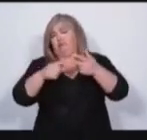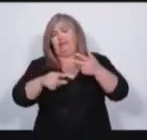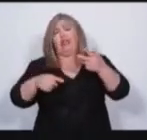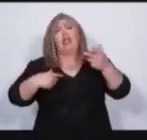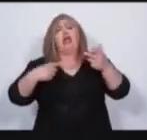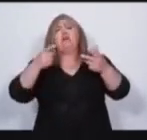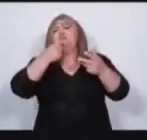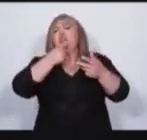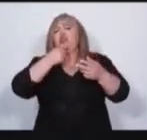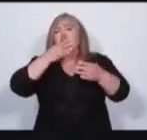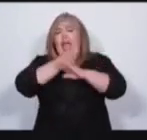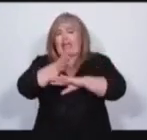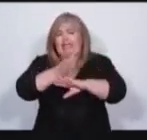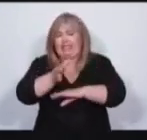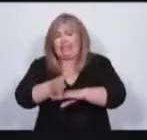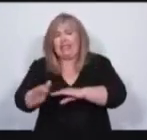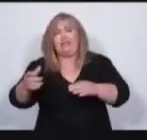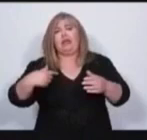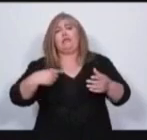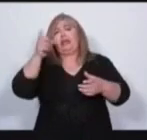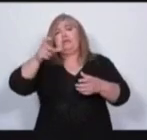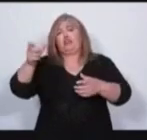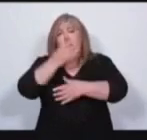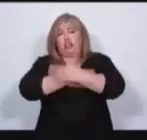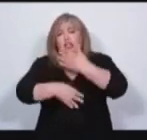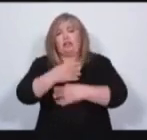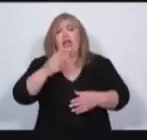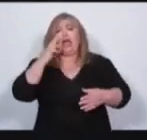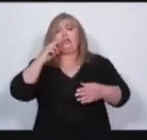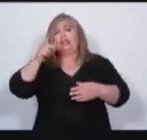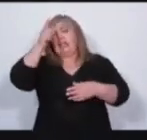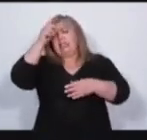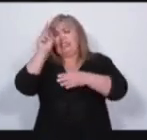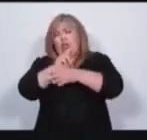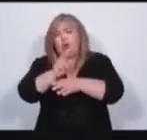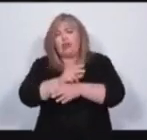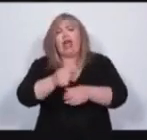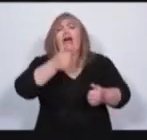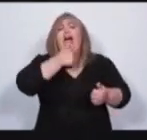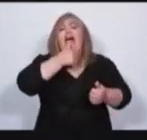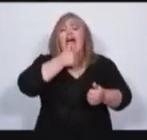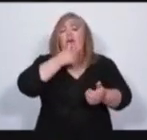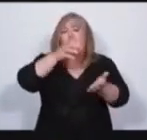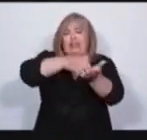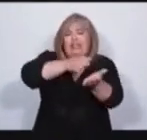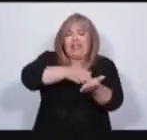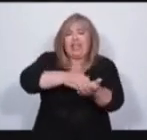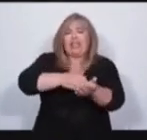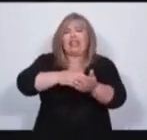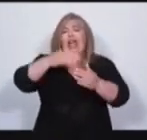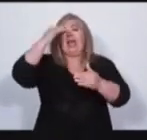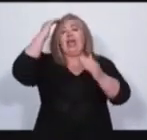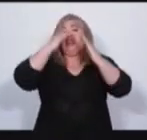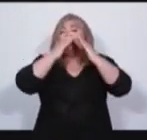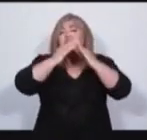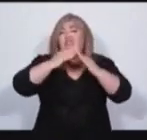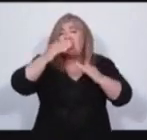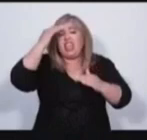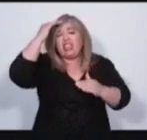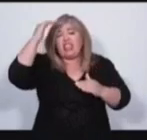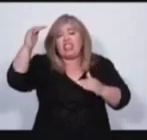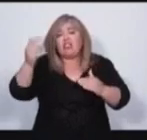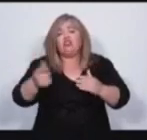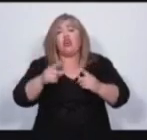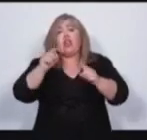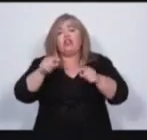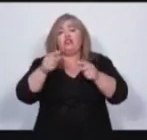accesible para las personas con discapacidad. Seguridad, agua, tierra, techo y trabajo, vivienda. Esos son los temas de la